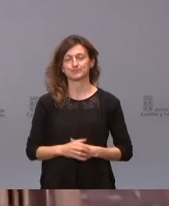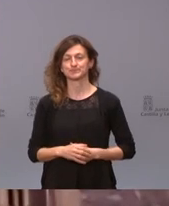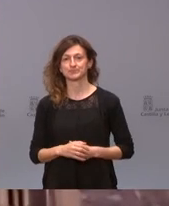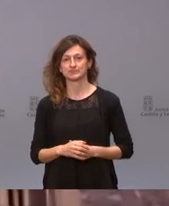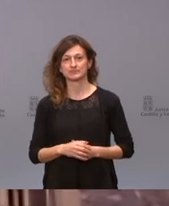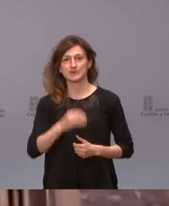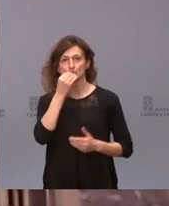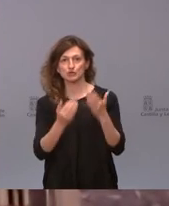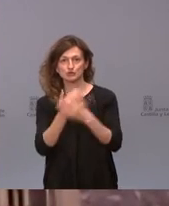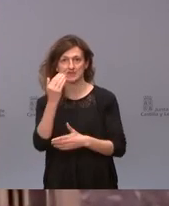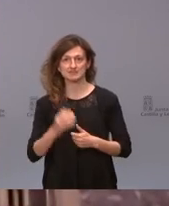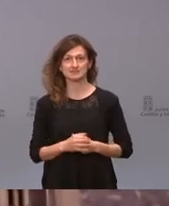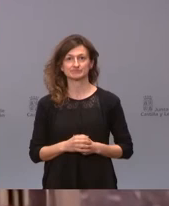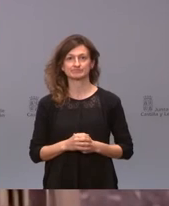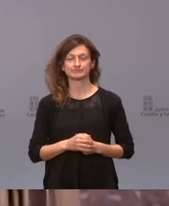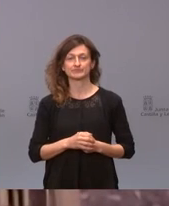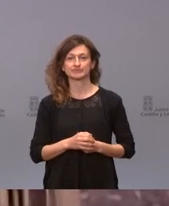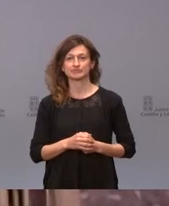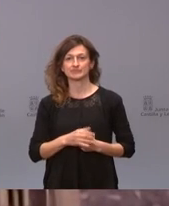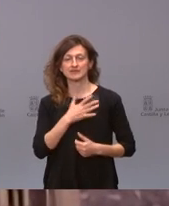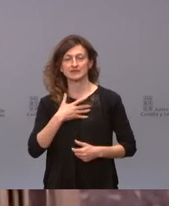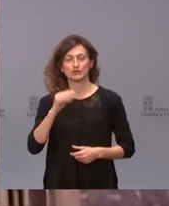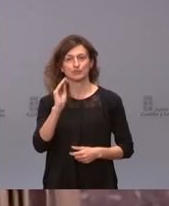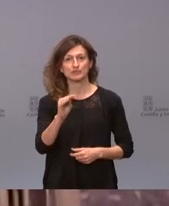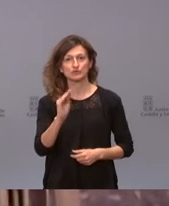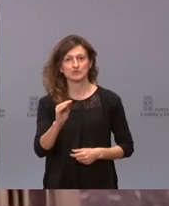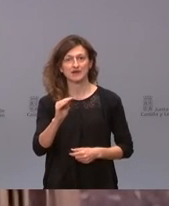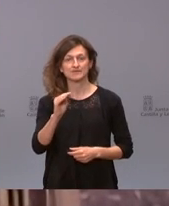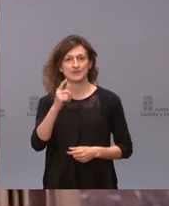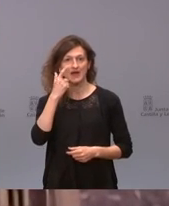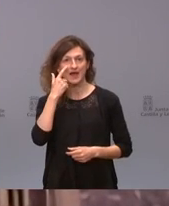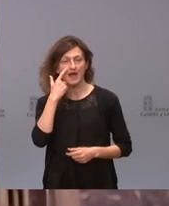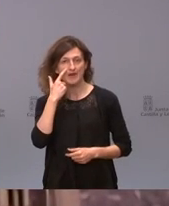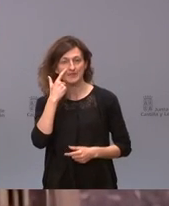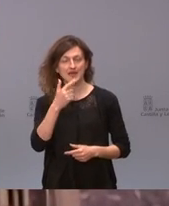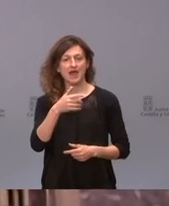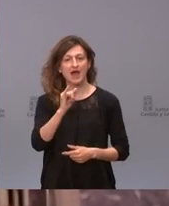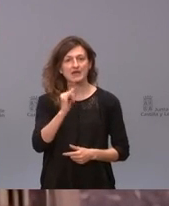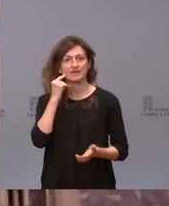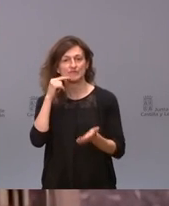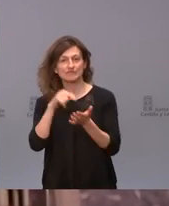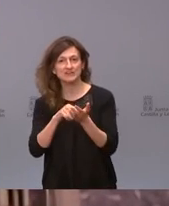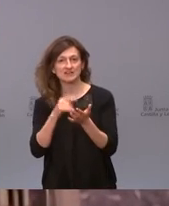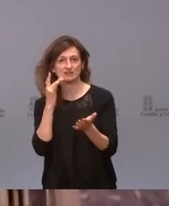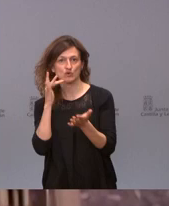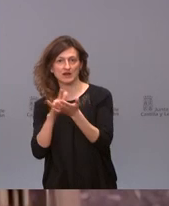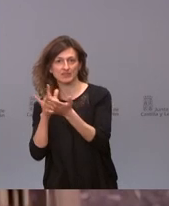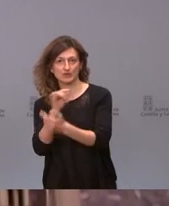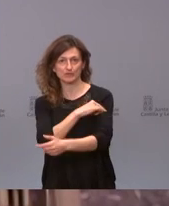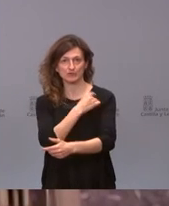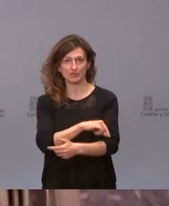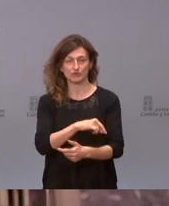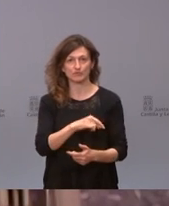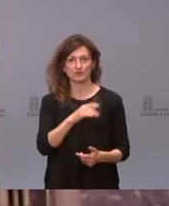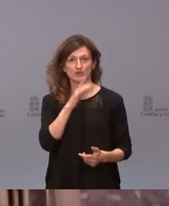hola muy buenos días mi pregunta es si tienen y cuál es en ese caso fechas o calendario de vacunación para los más